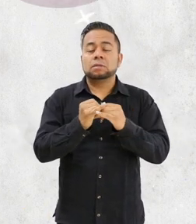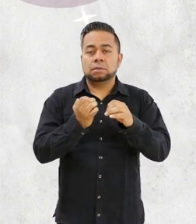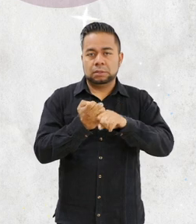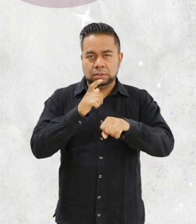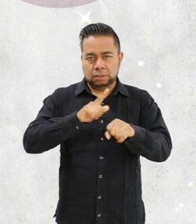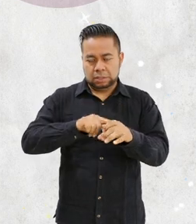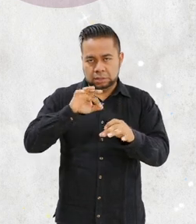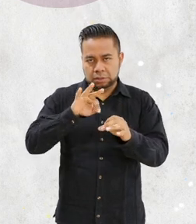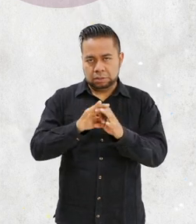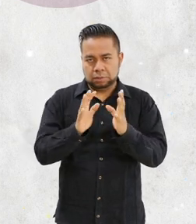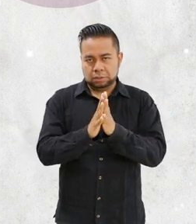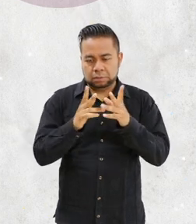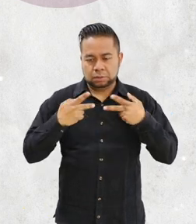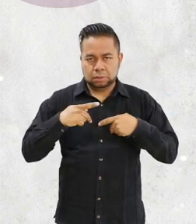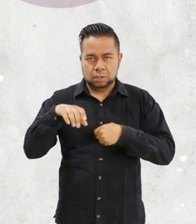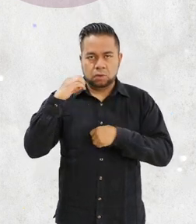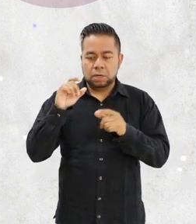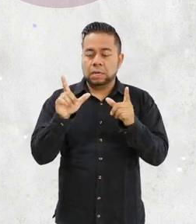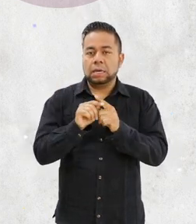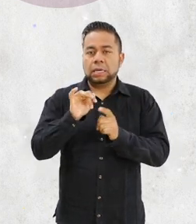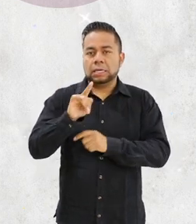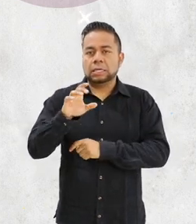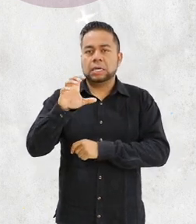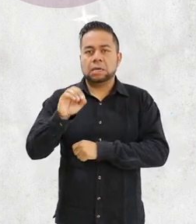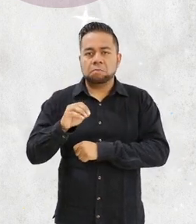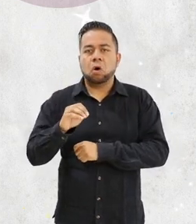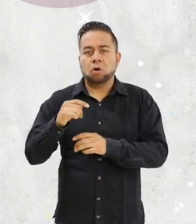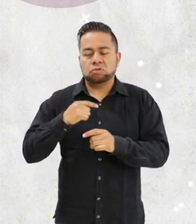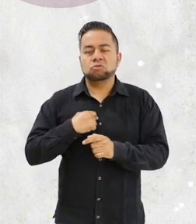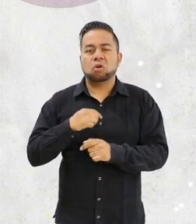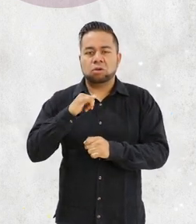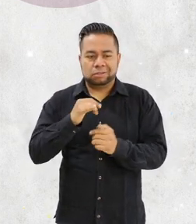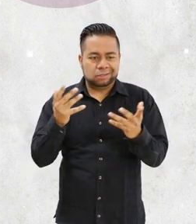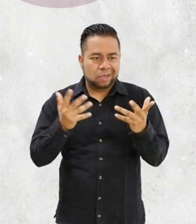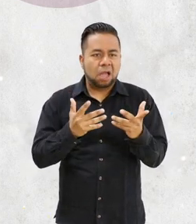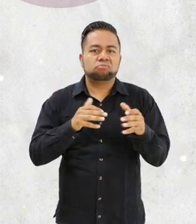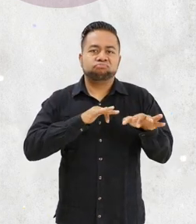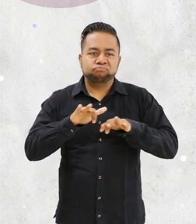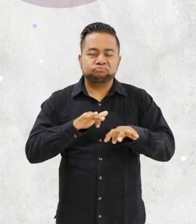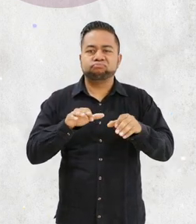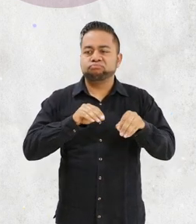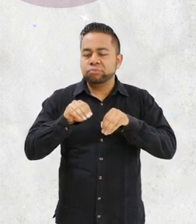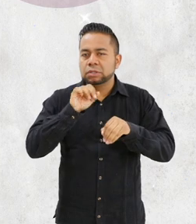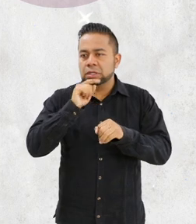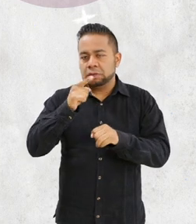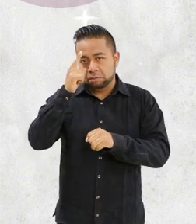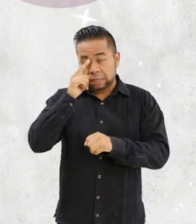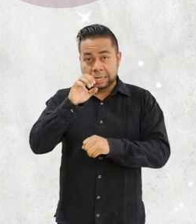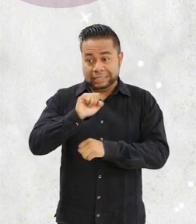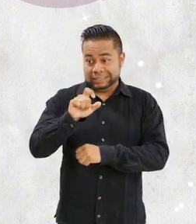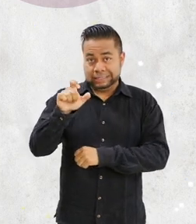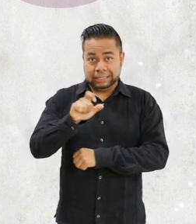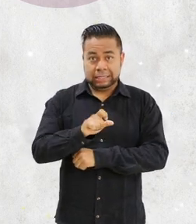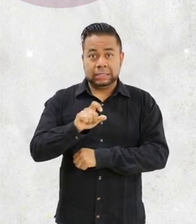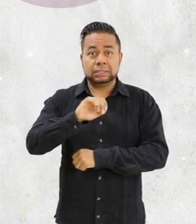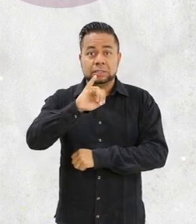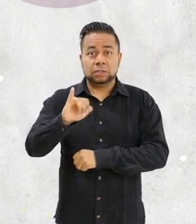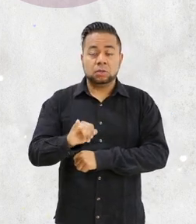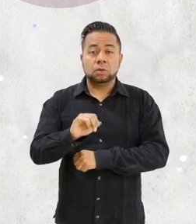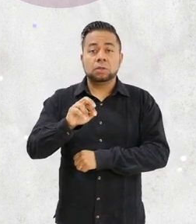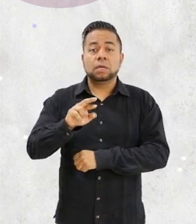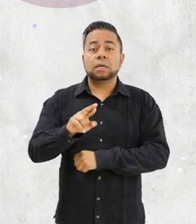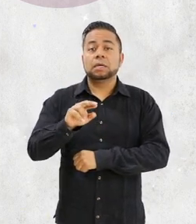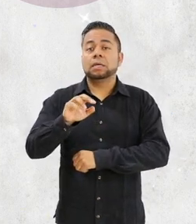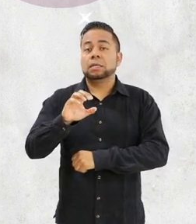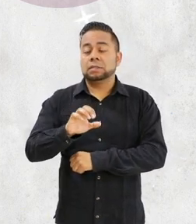Participación Ciudadana de Oaxaca, en cumplimiento de sus atribuciones legales y en cumplimiento a la sentencia SXJRC